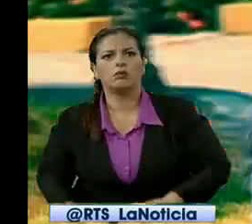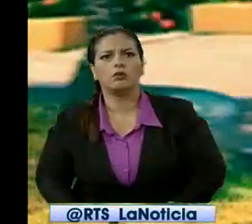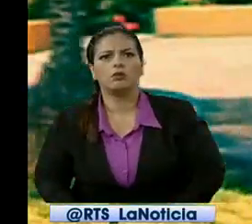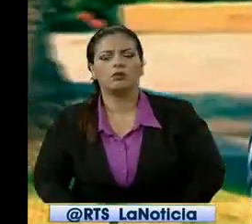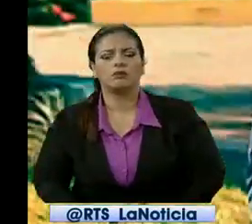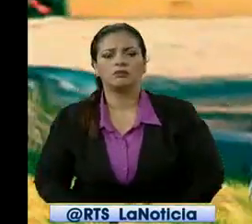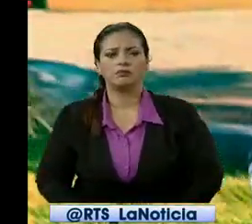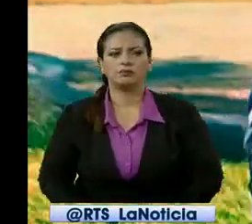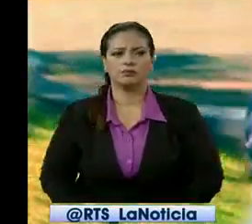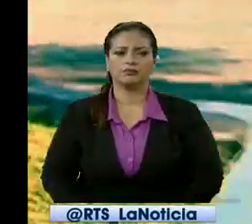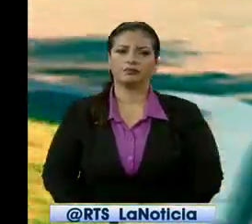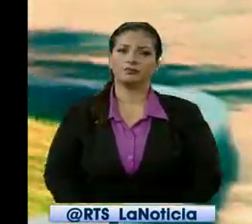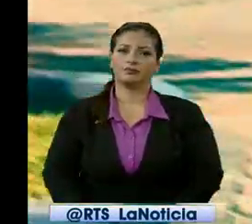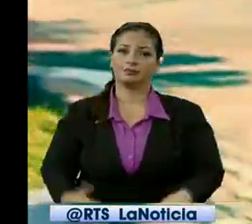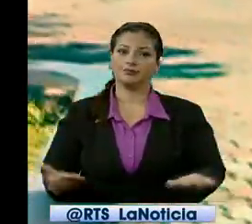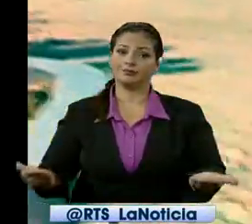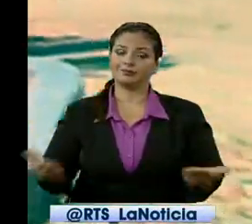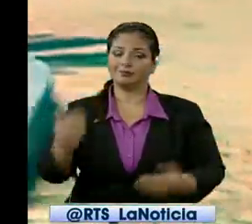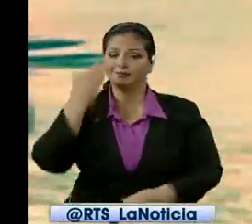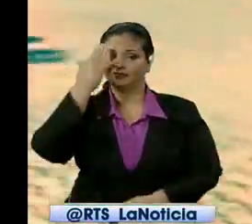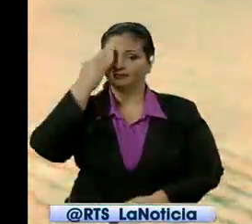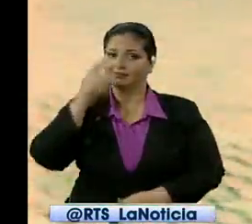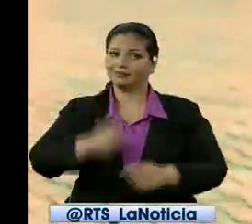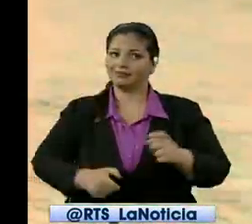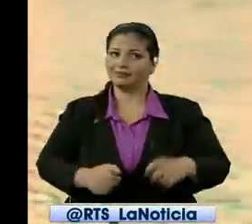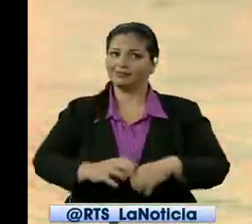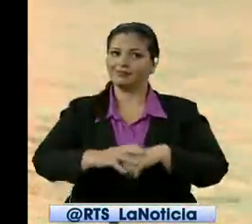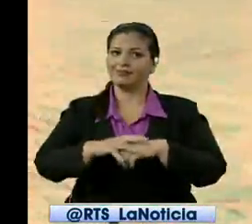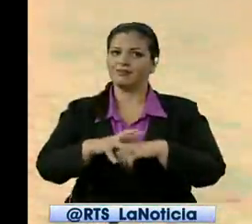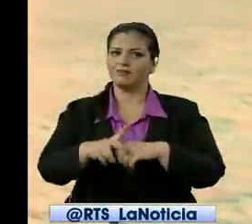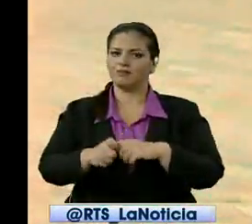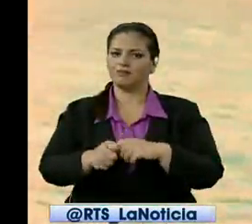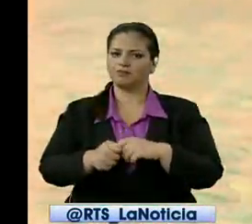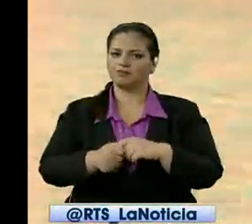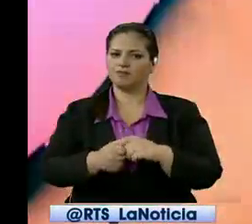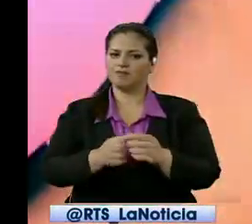terminan cazados por los delincuentes. Informó Jorge Escobar.